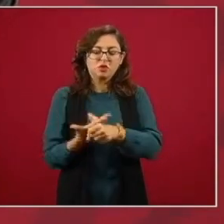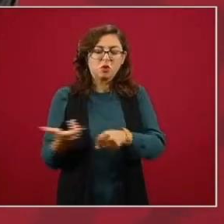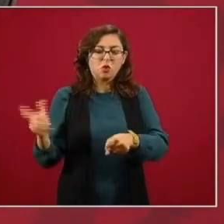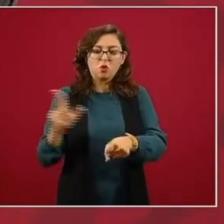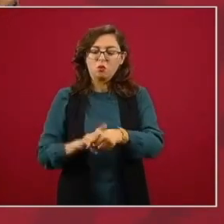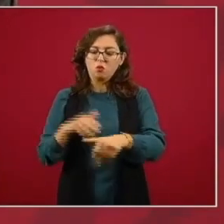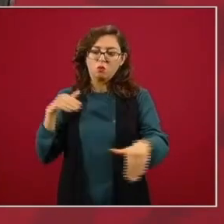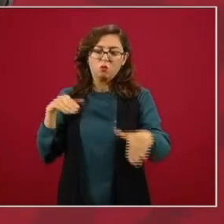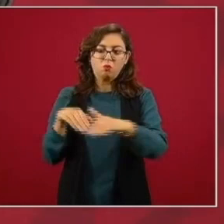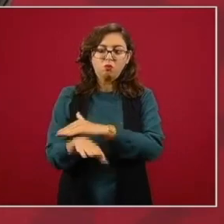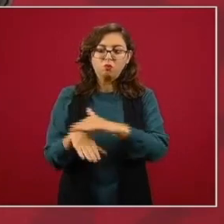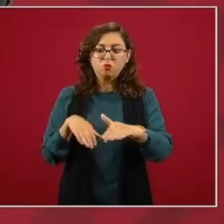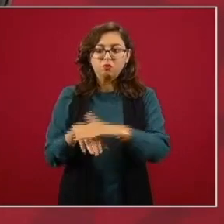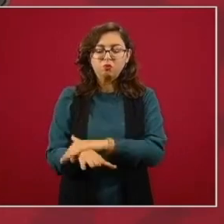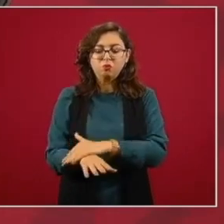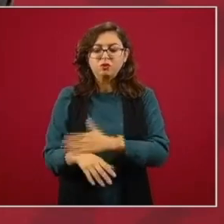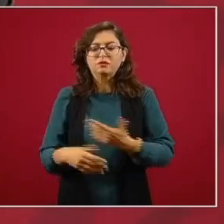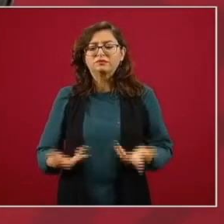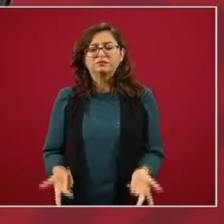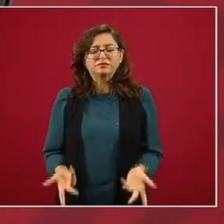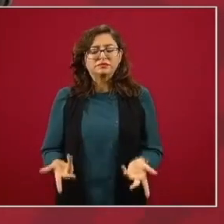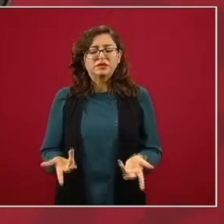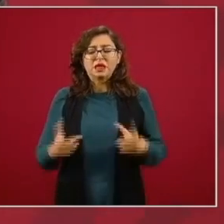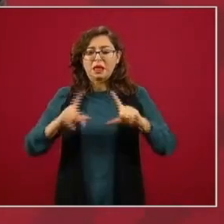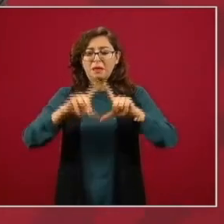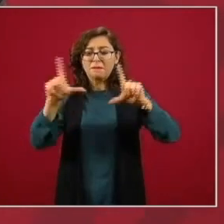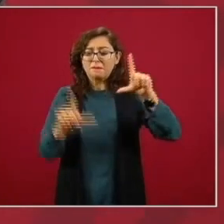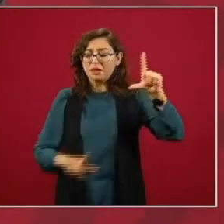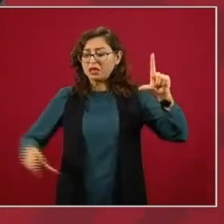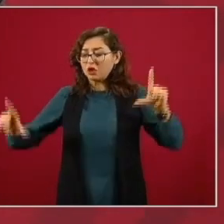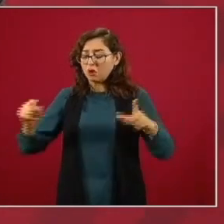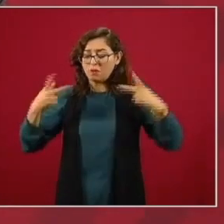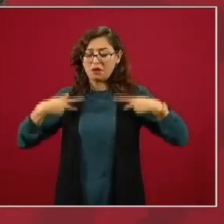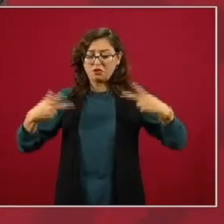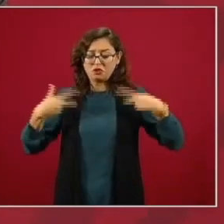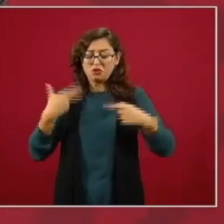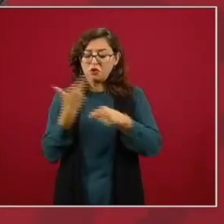y les estoy hablando de que teníamos en todo el país tres mil